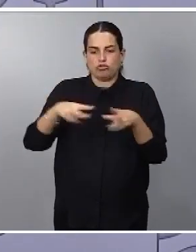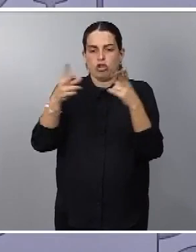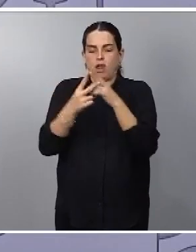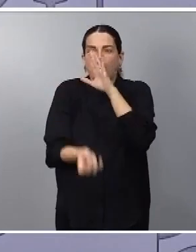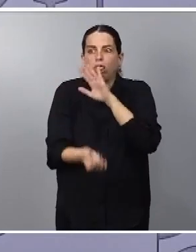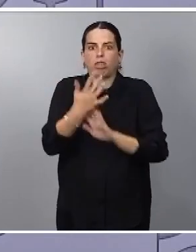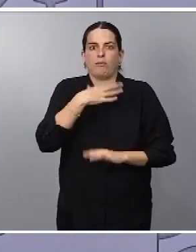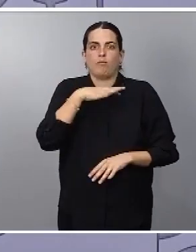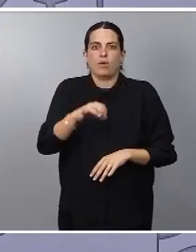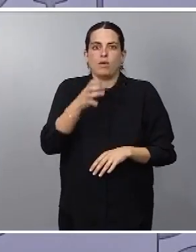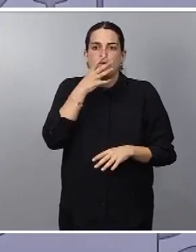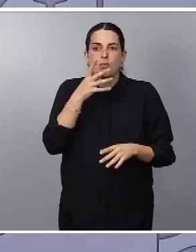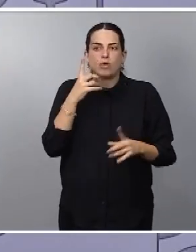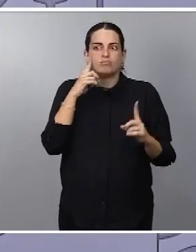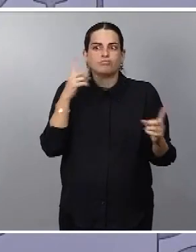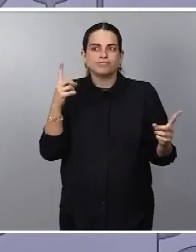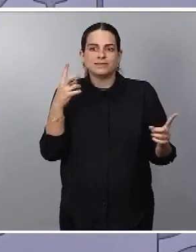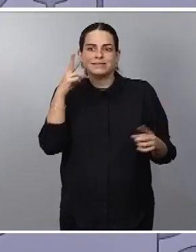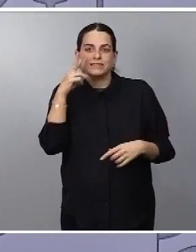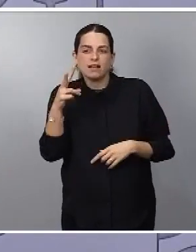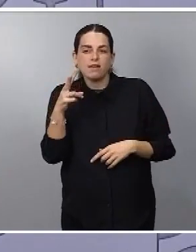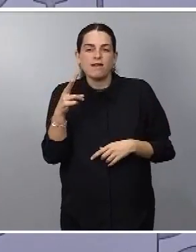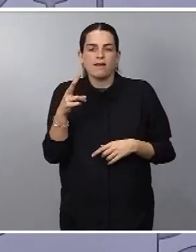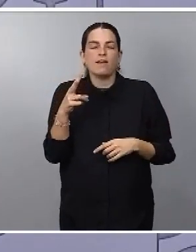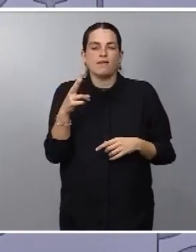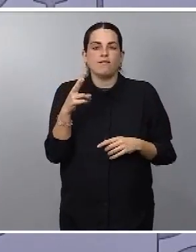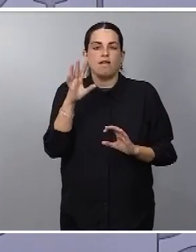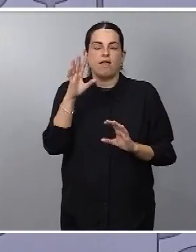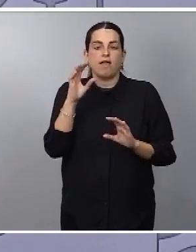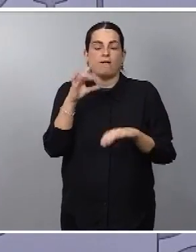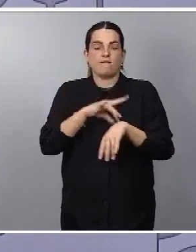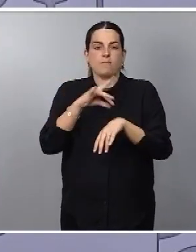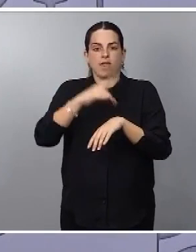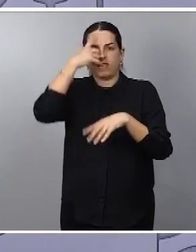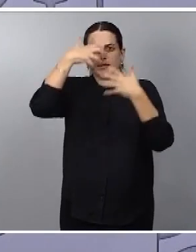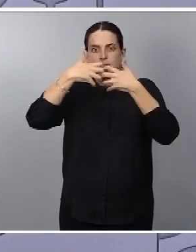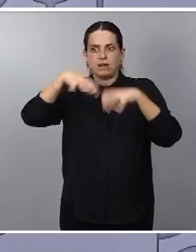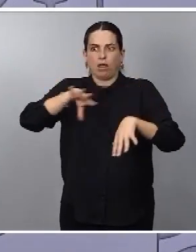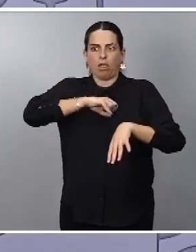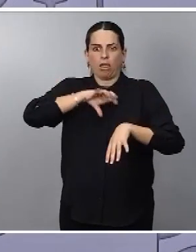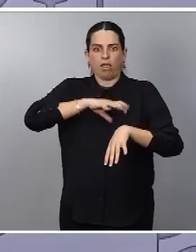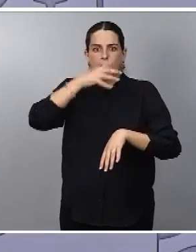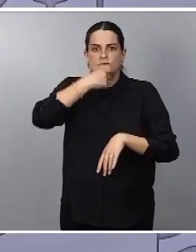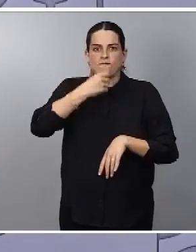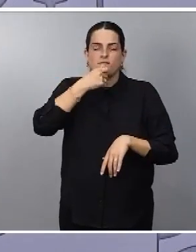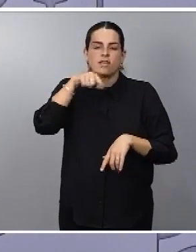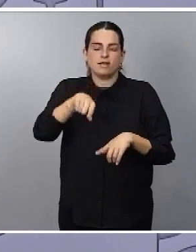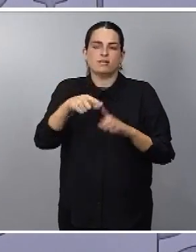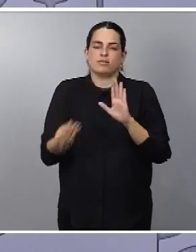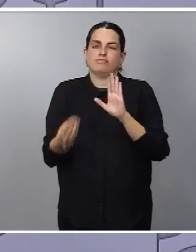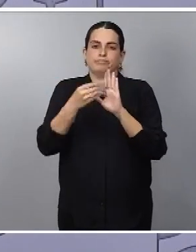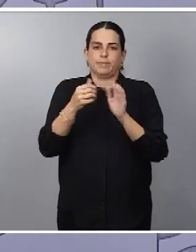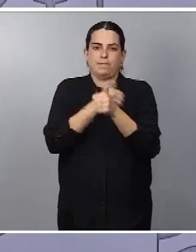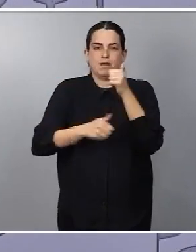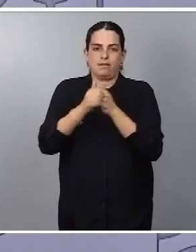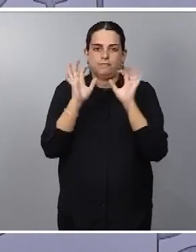con una mayor prevalencia o donde se observa mayor prevalencia de enfermedades mentales. También se refuerza en esta estrategia